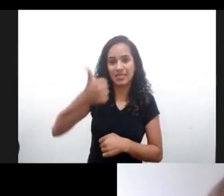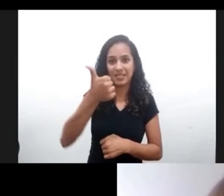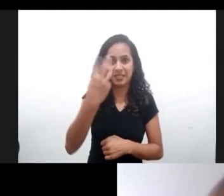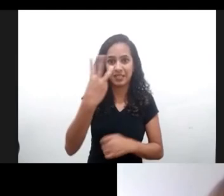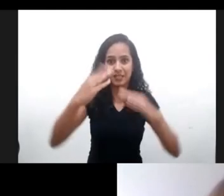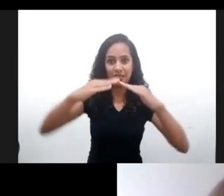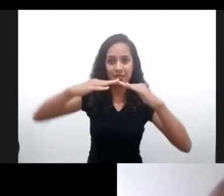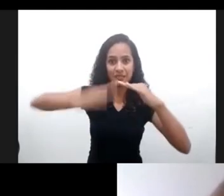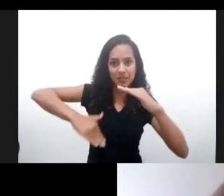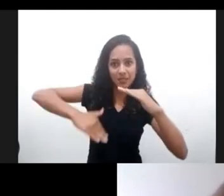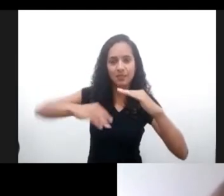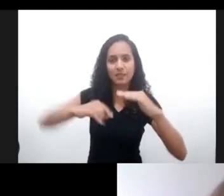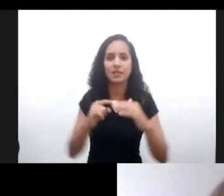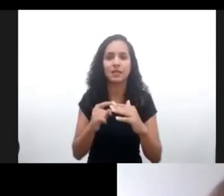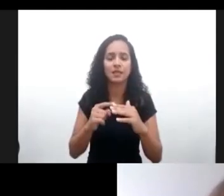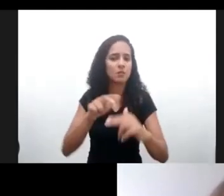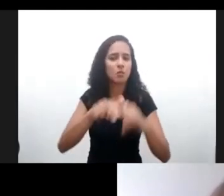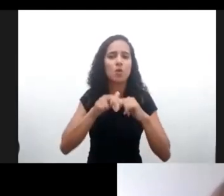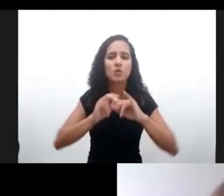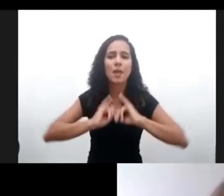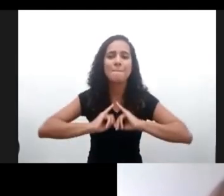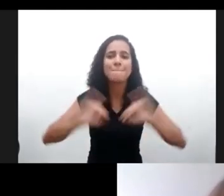de Protección de Datos Europeo,